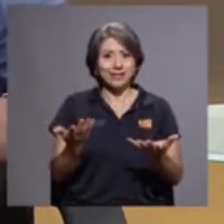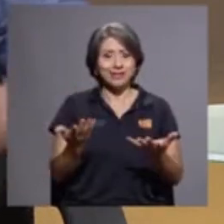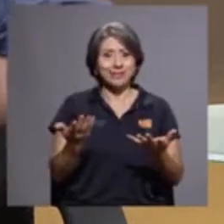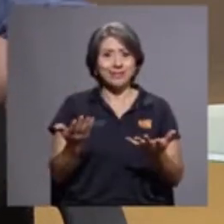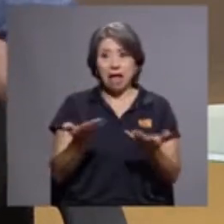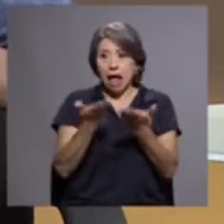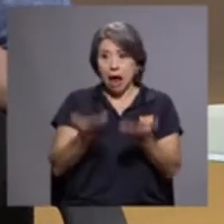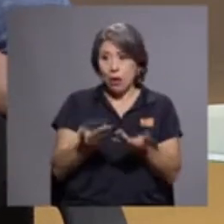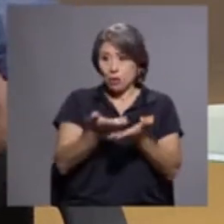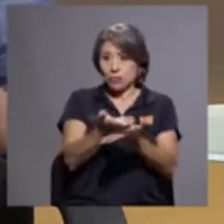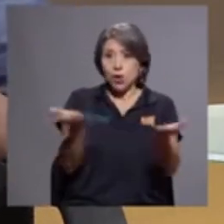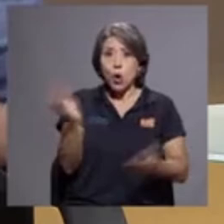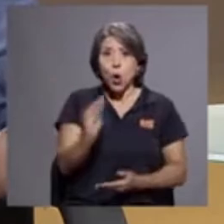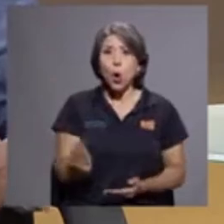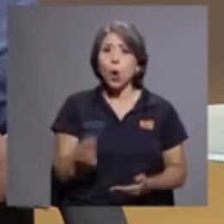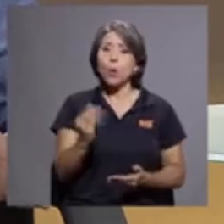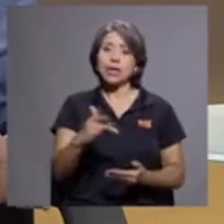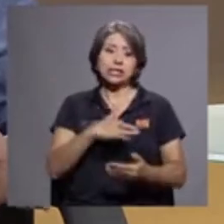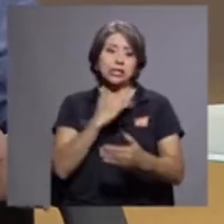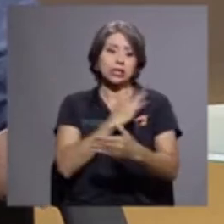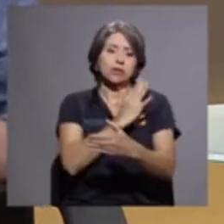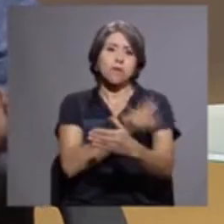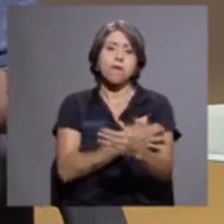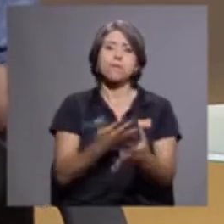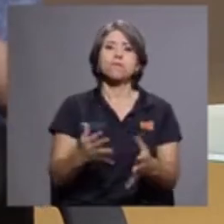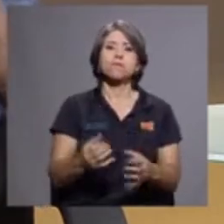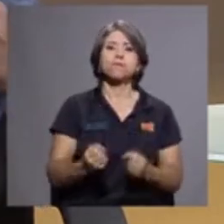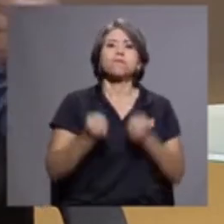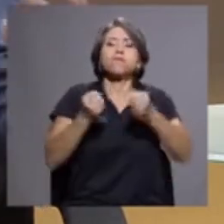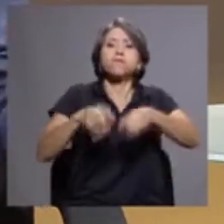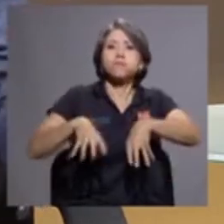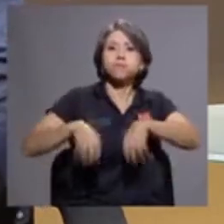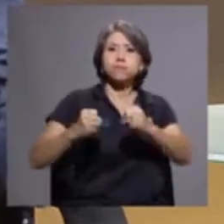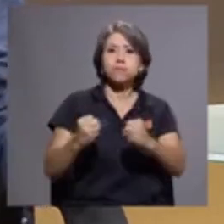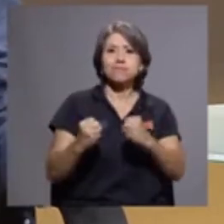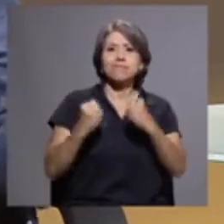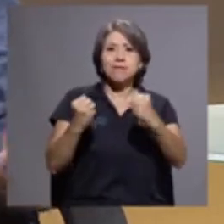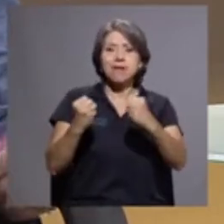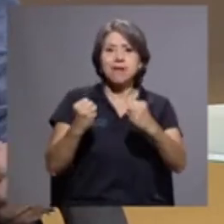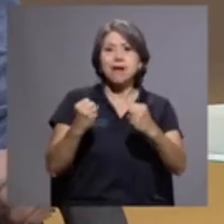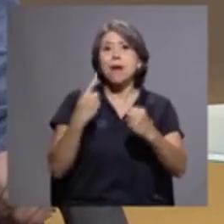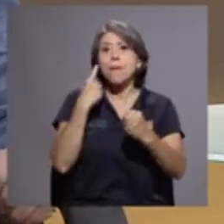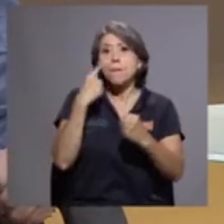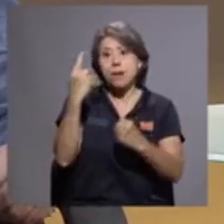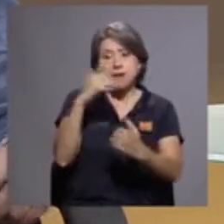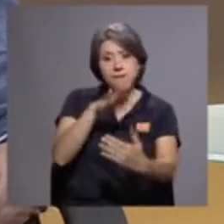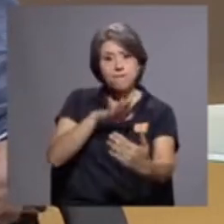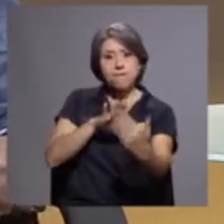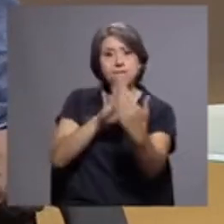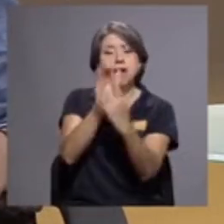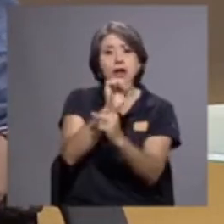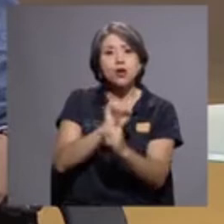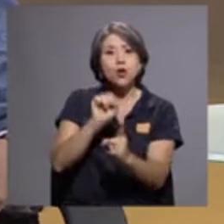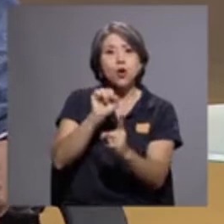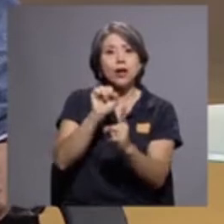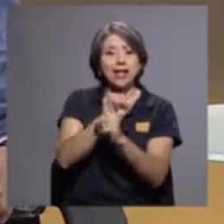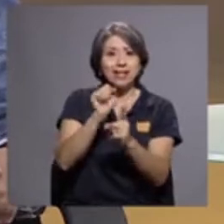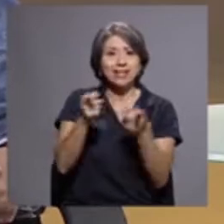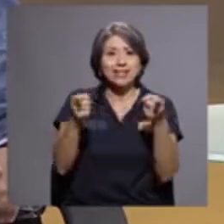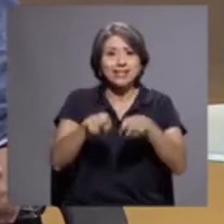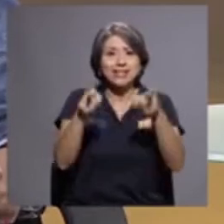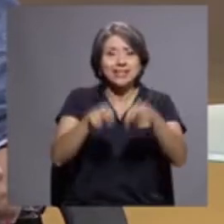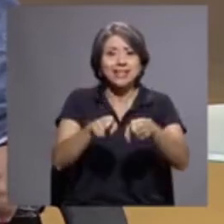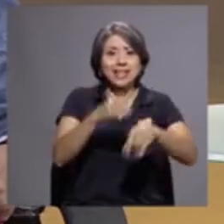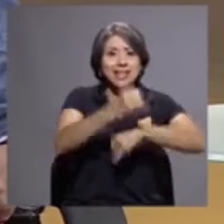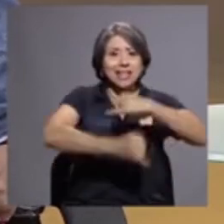otro se empoderan en razón de lo que está sucediendo internacionalmente y nacionalmente, ¿verdad?